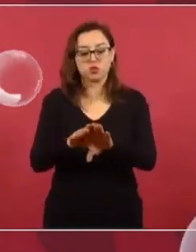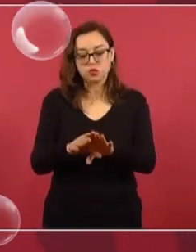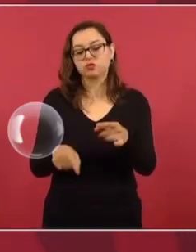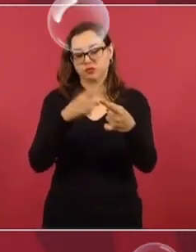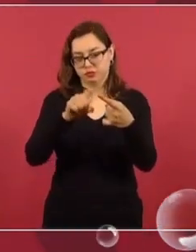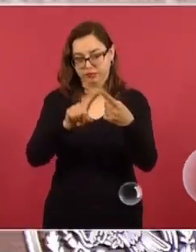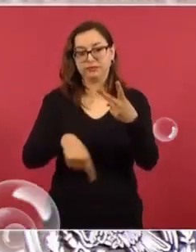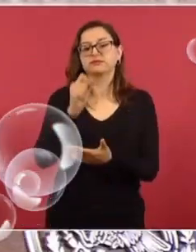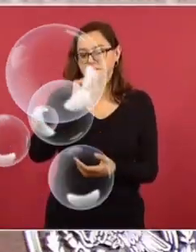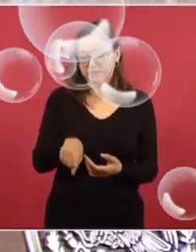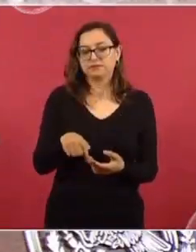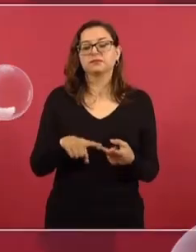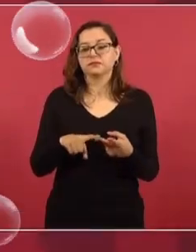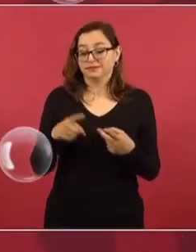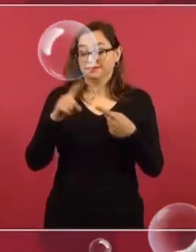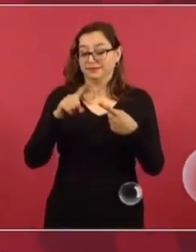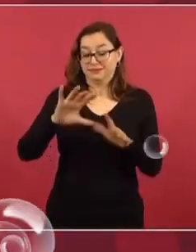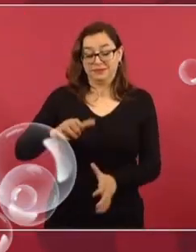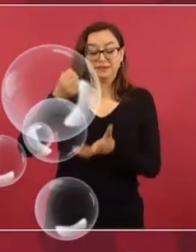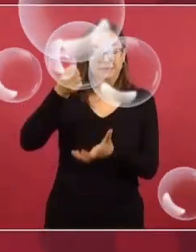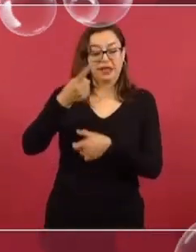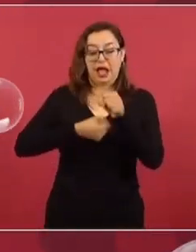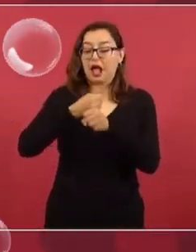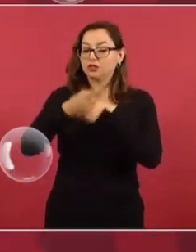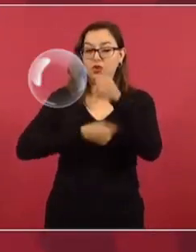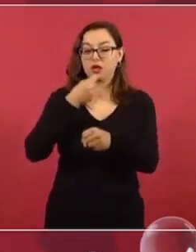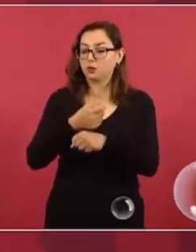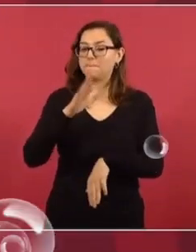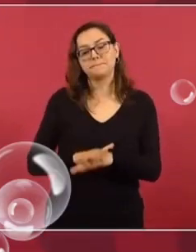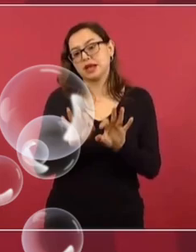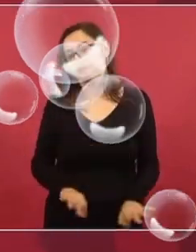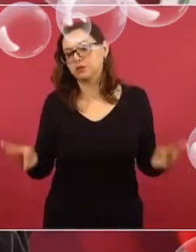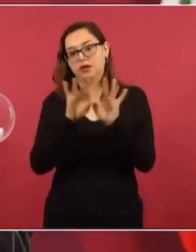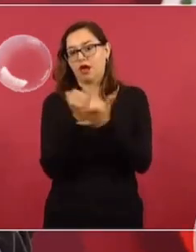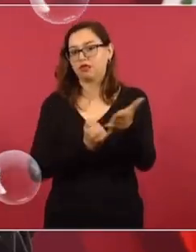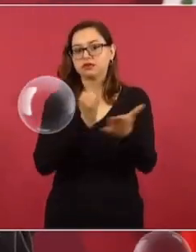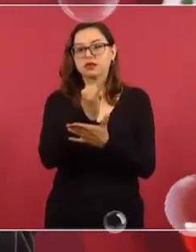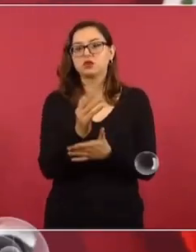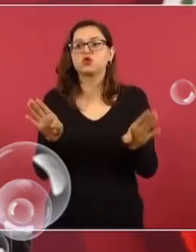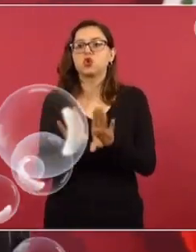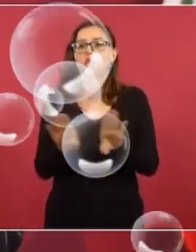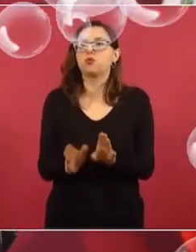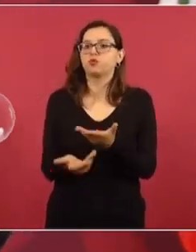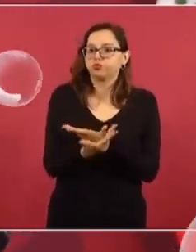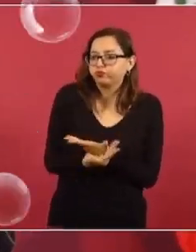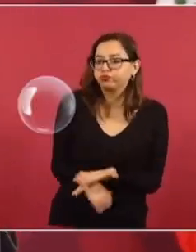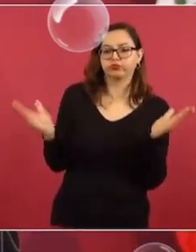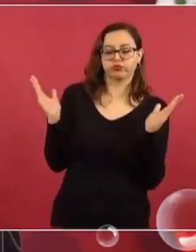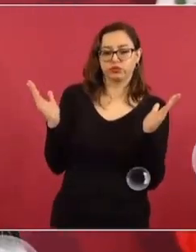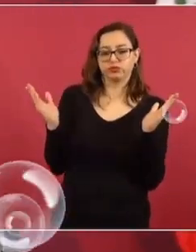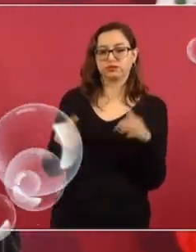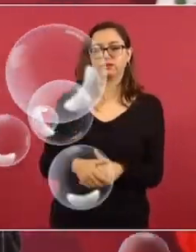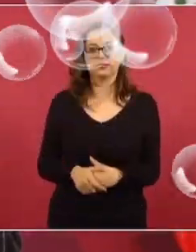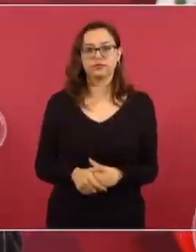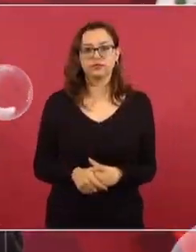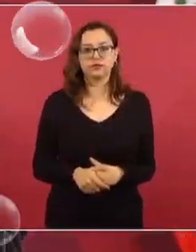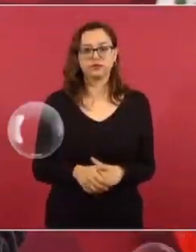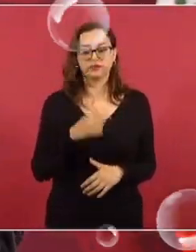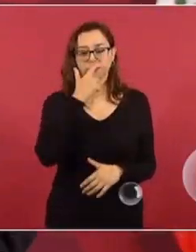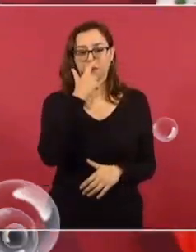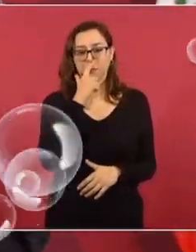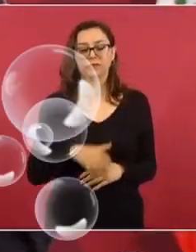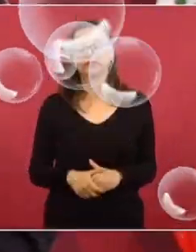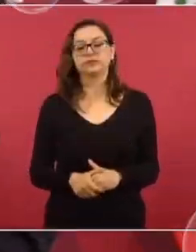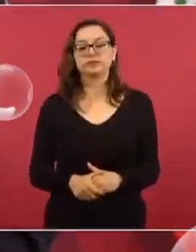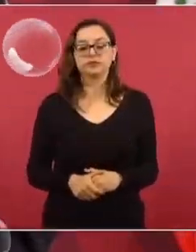el salario también, pero el presupuesto ayuda mucho, la orientación del presupuesto. Entonces,